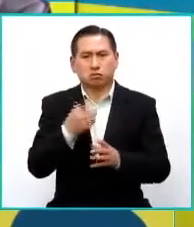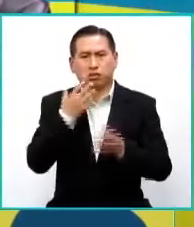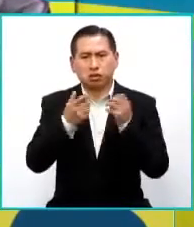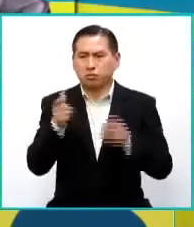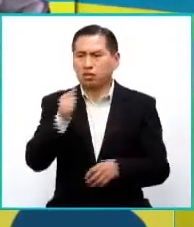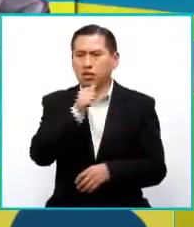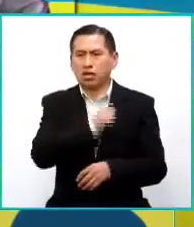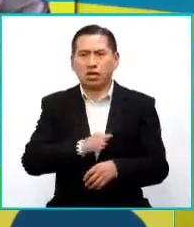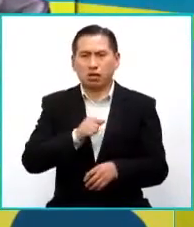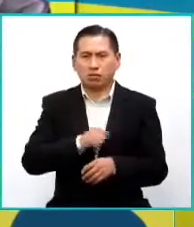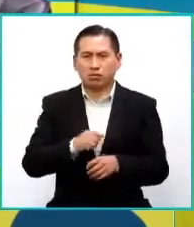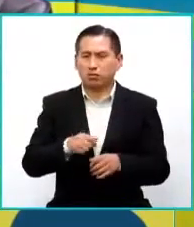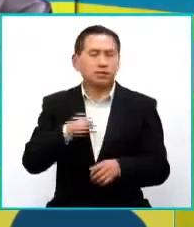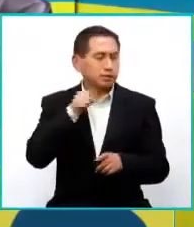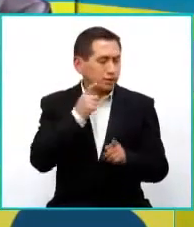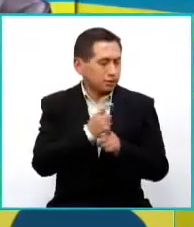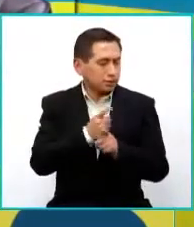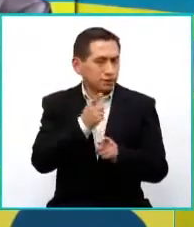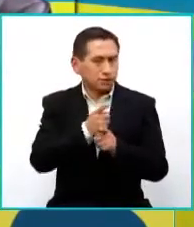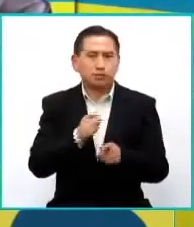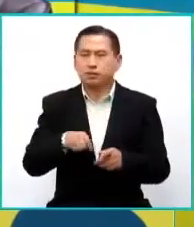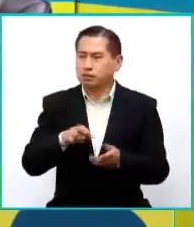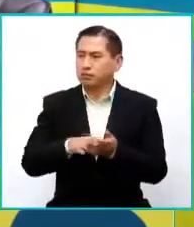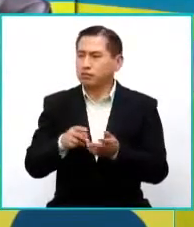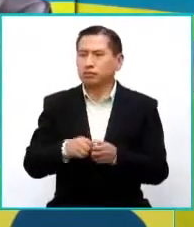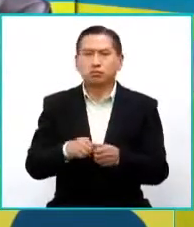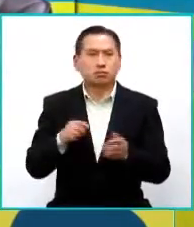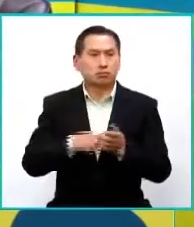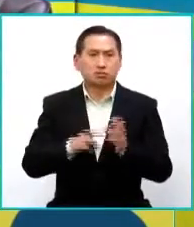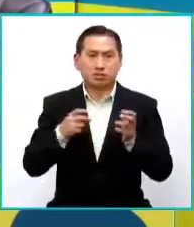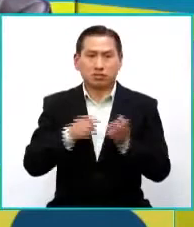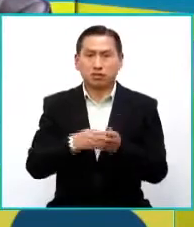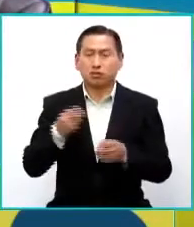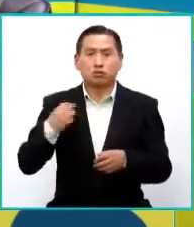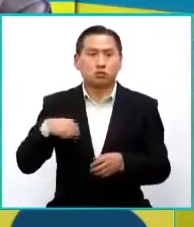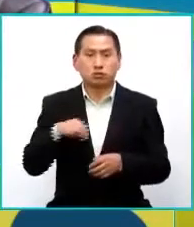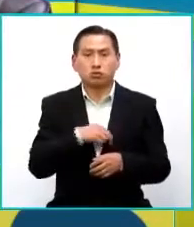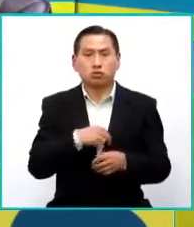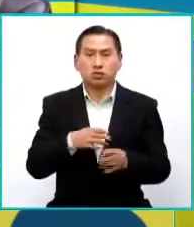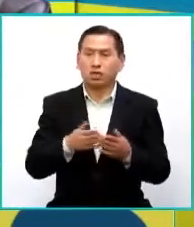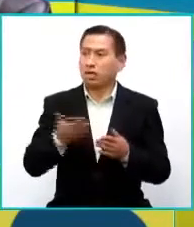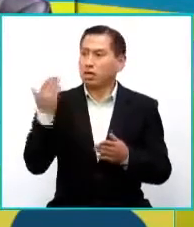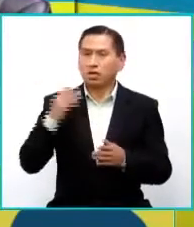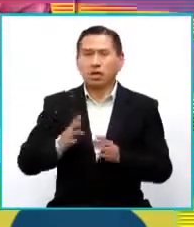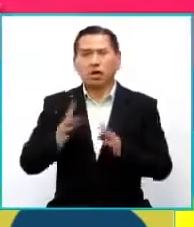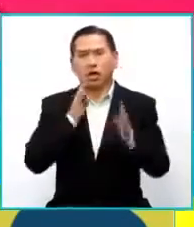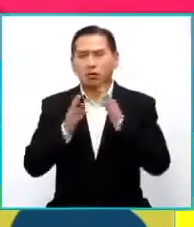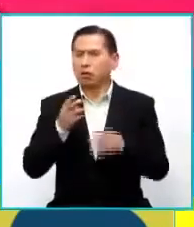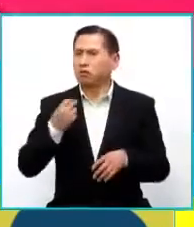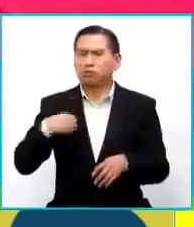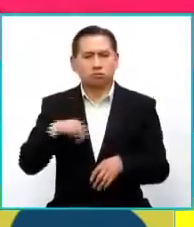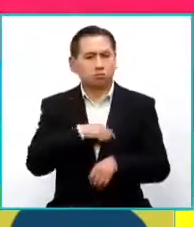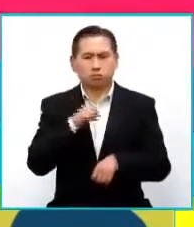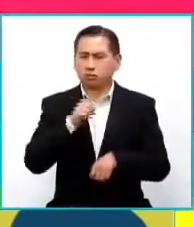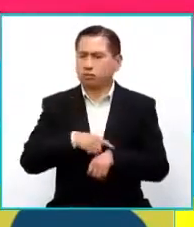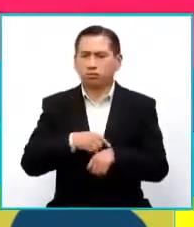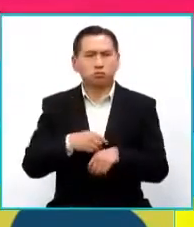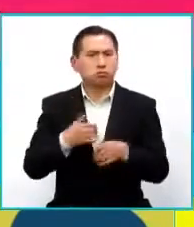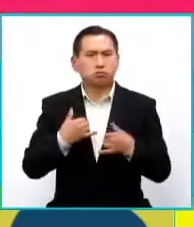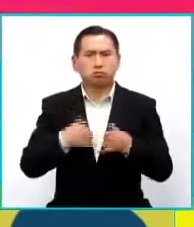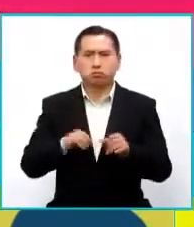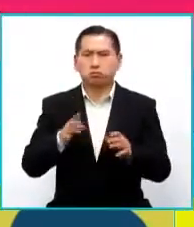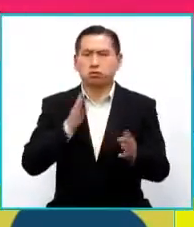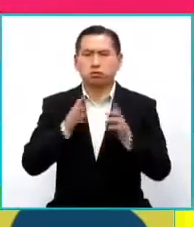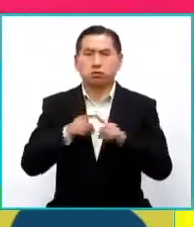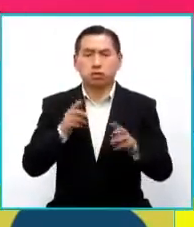mismas actitudes machistas que ya la tenemos como que... Que son temas que las hemos ido hablando y las hablamos todo el tiempo. Pero una